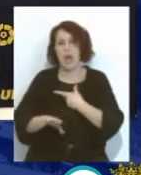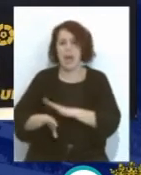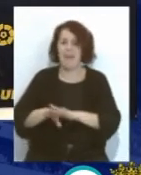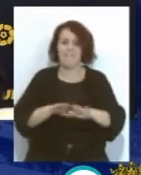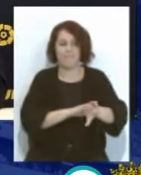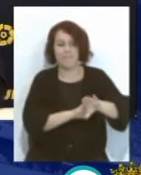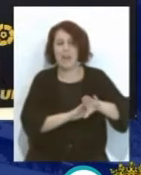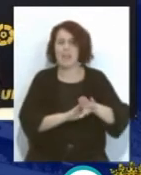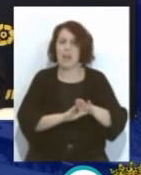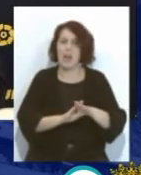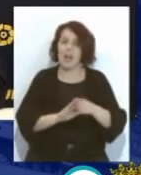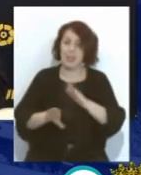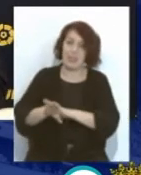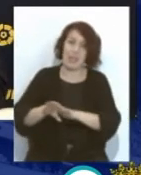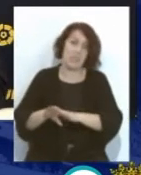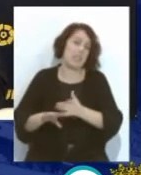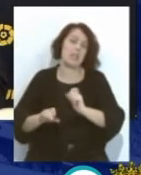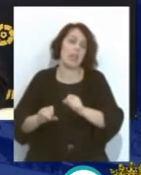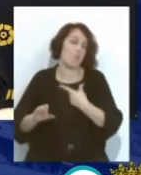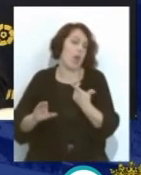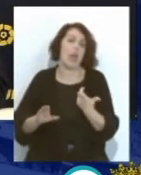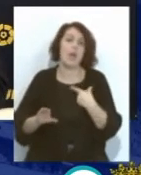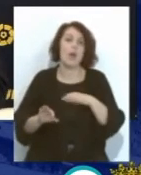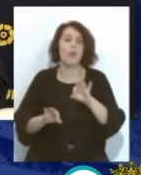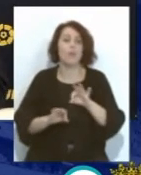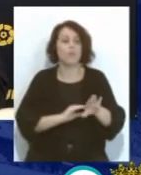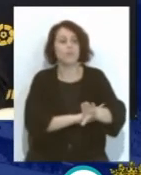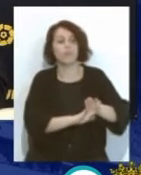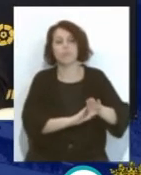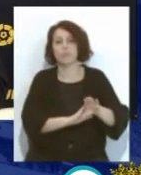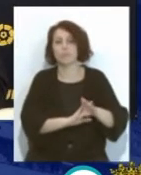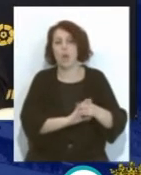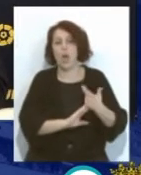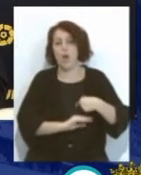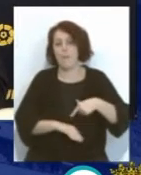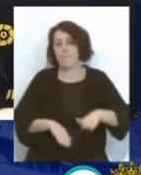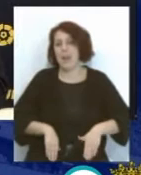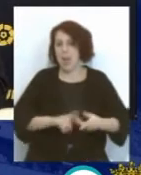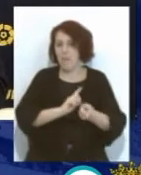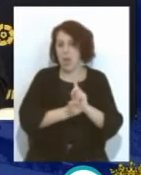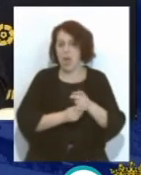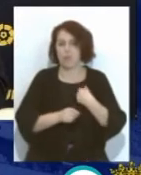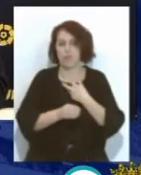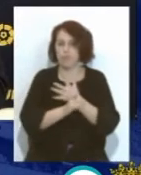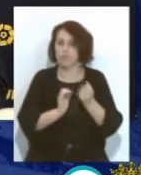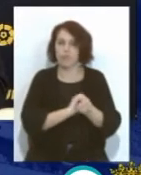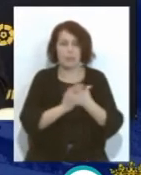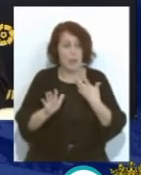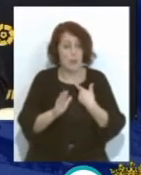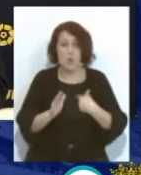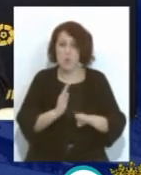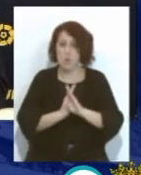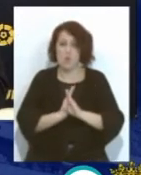En banda Tanto en banda derecha A pierna natural Como en banda izquierda A pierna cambiada Es un jugador rápido Es un jugador vertical